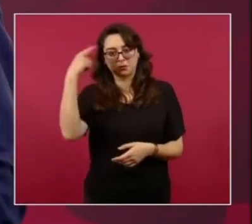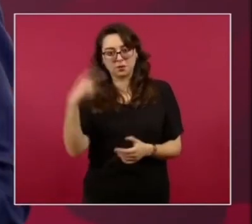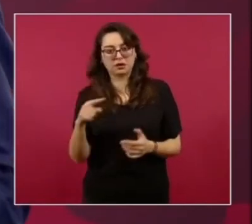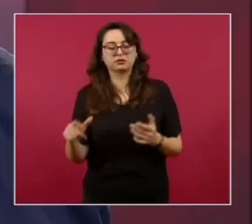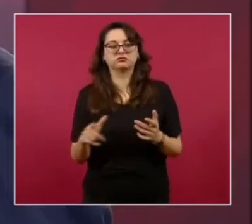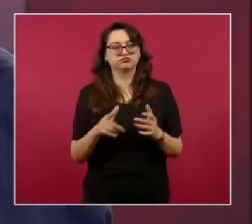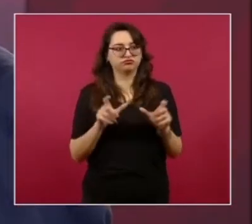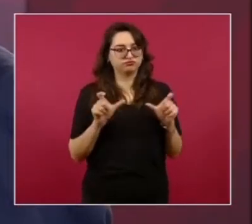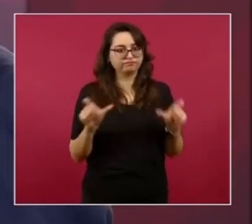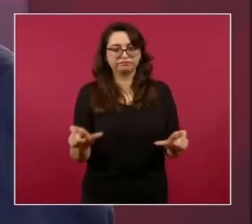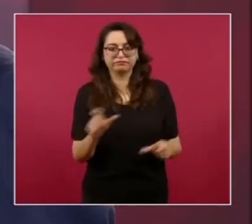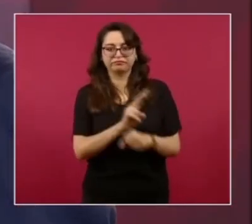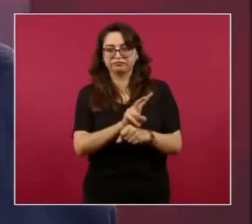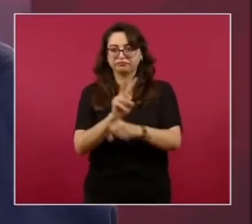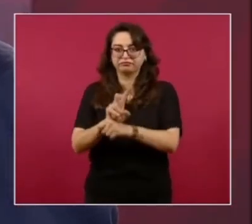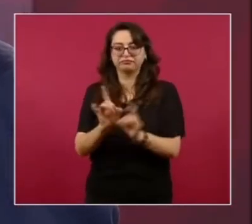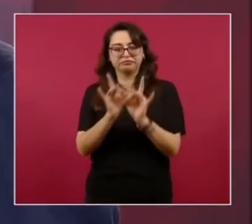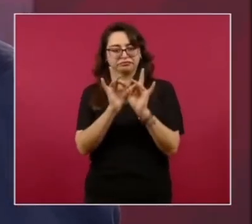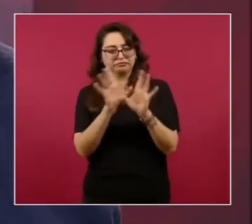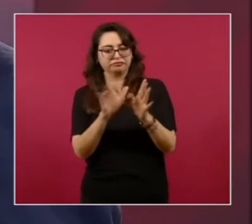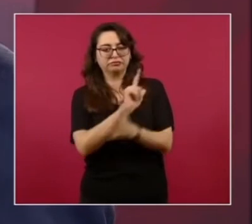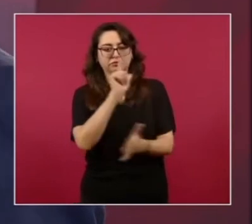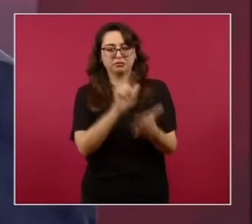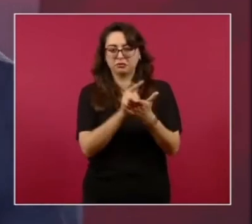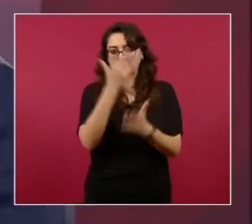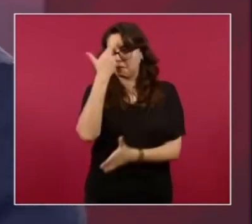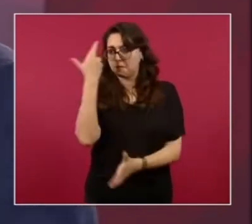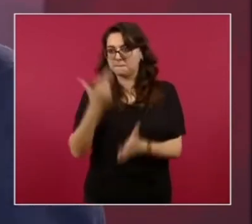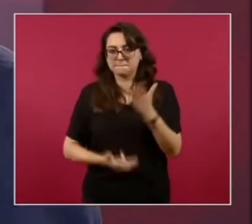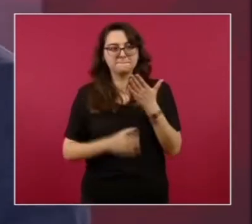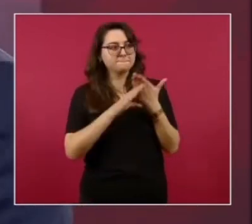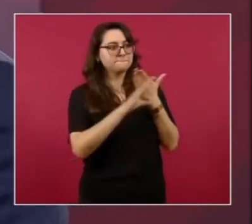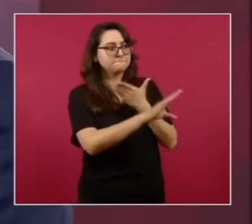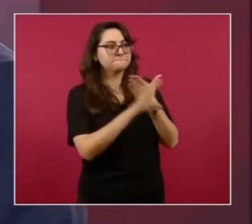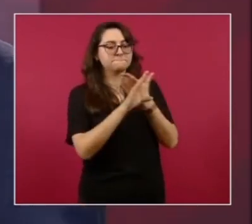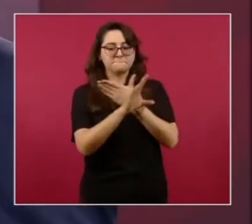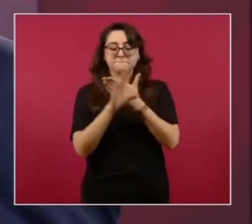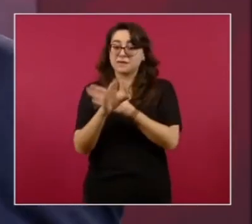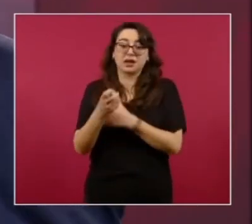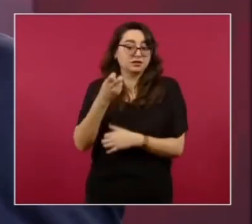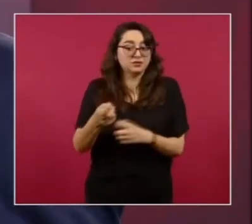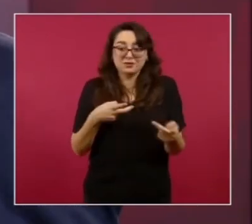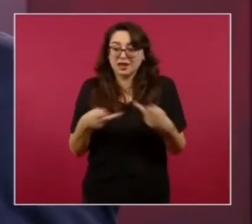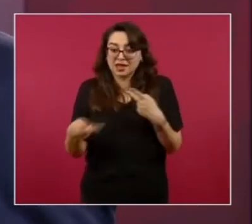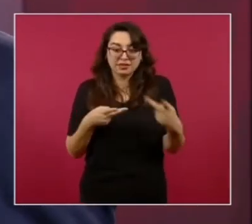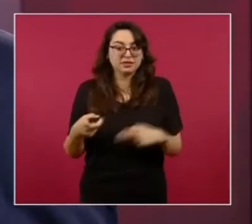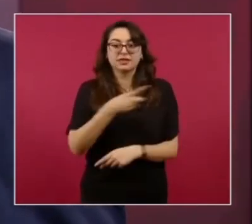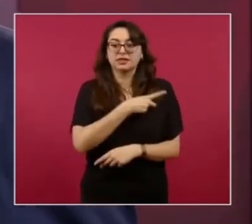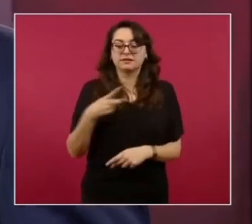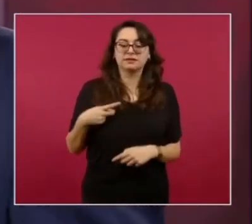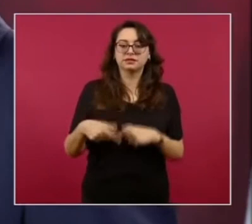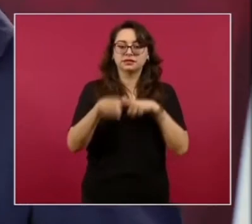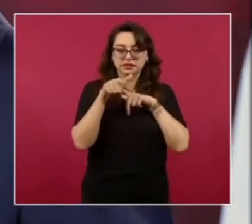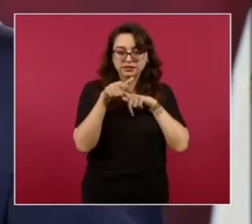De todo tipo Vamos a seguir Con ese propósito Desde luego